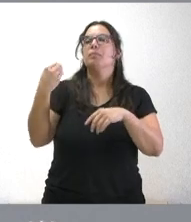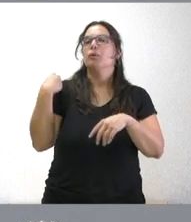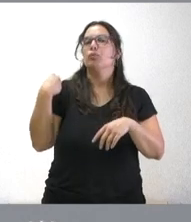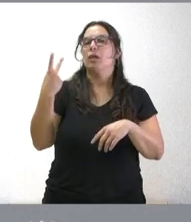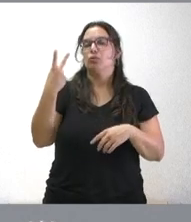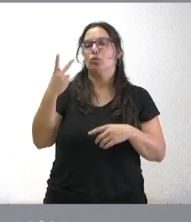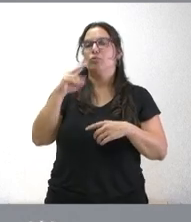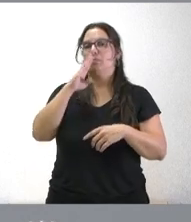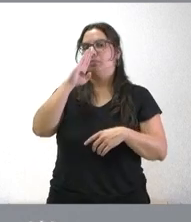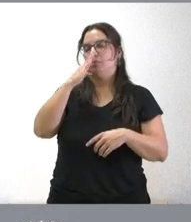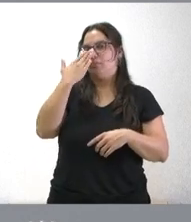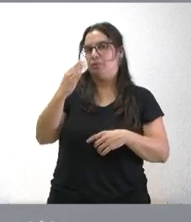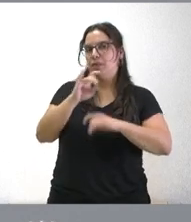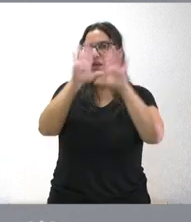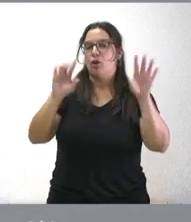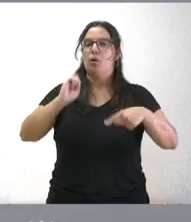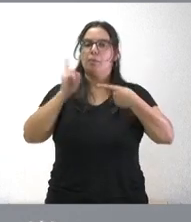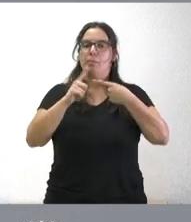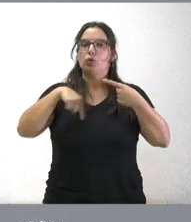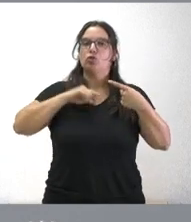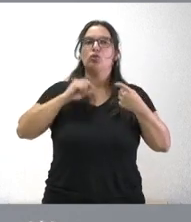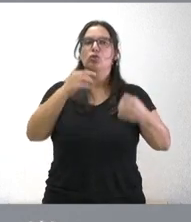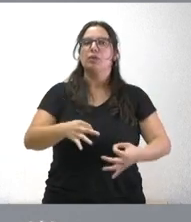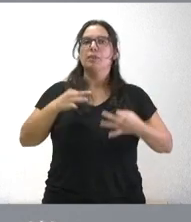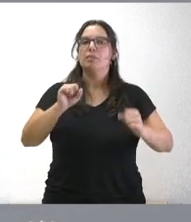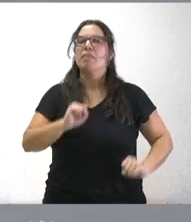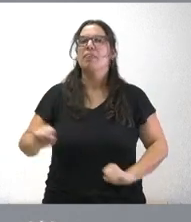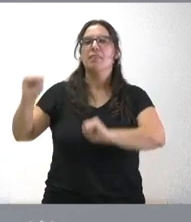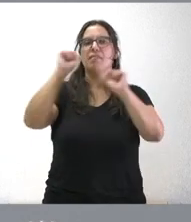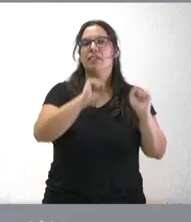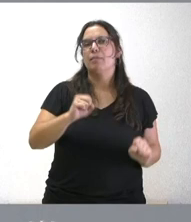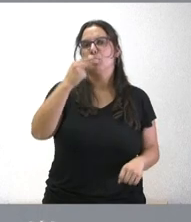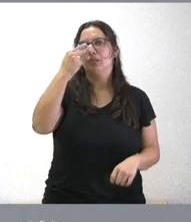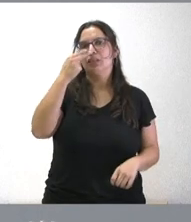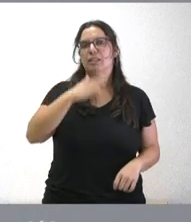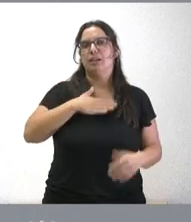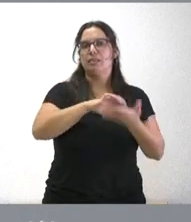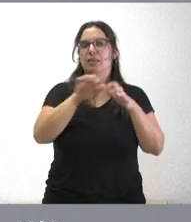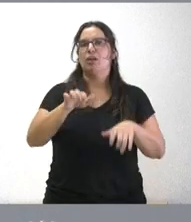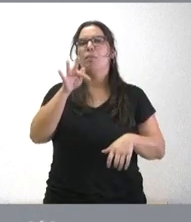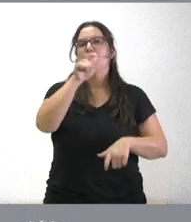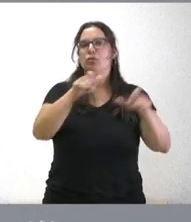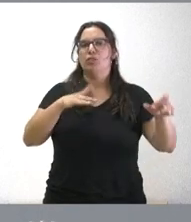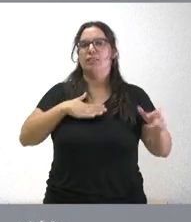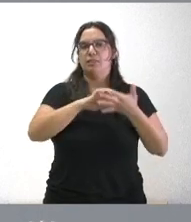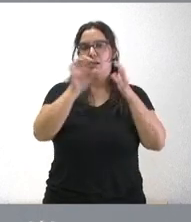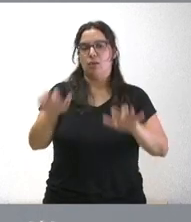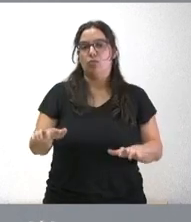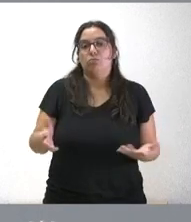claro el primero de ellos defenderemos siempre los intereses de Castilla y León y de la gente de Castilla y León y por tanto